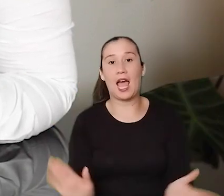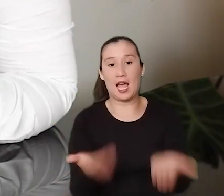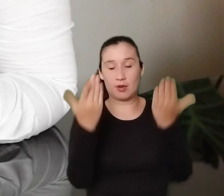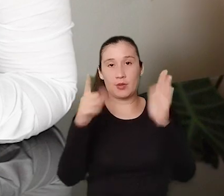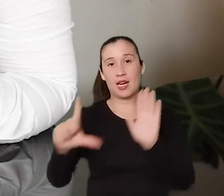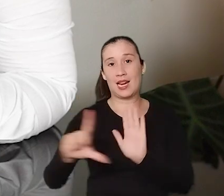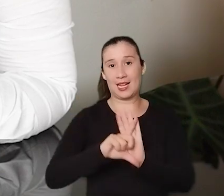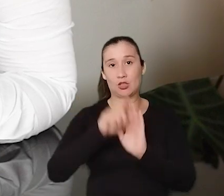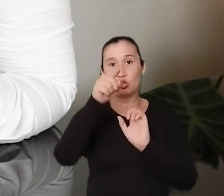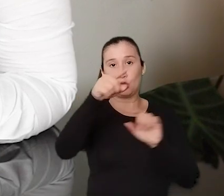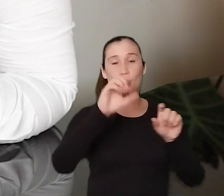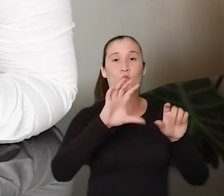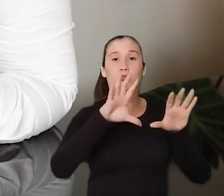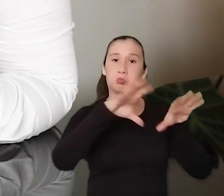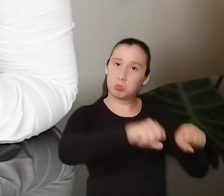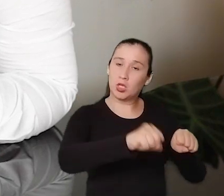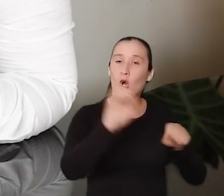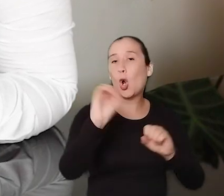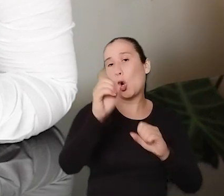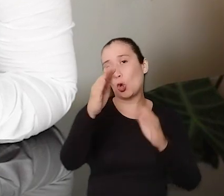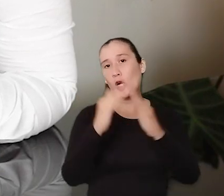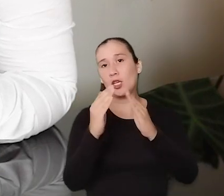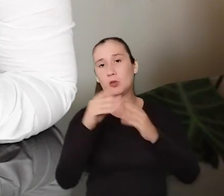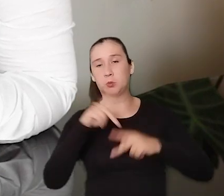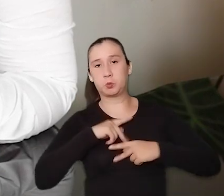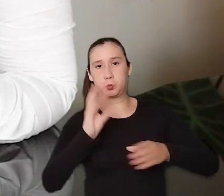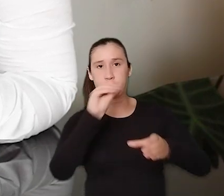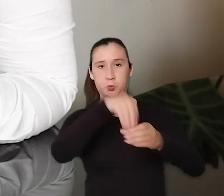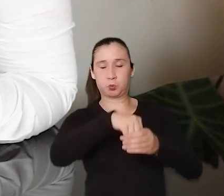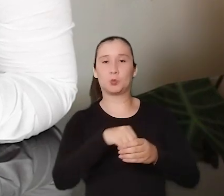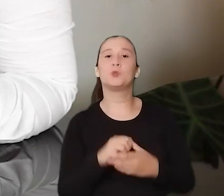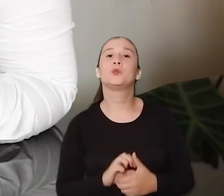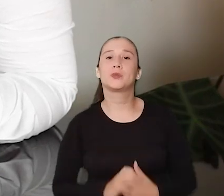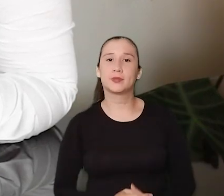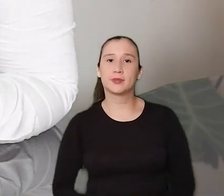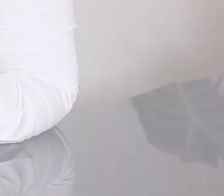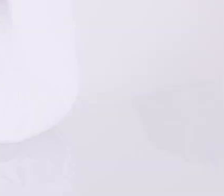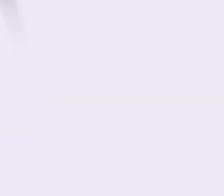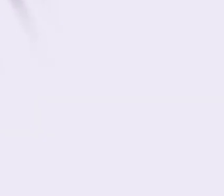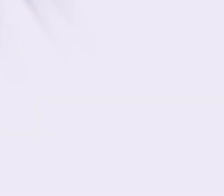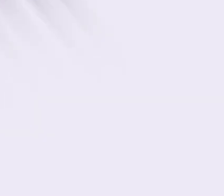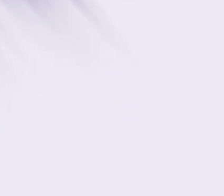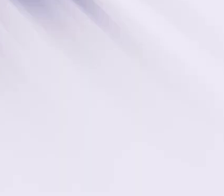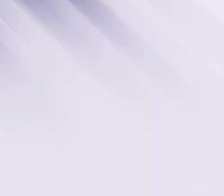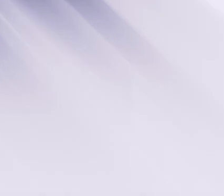legalización. Anímate, legaliza tu predio y obtén muchos más beneficios.